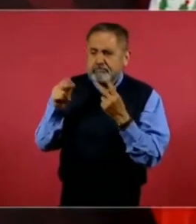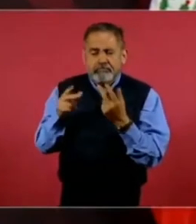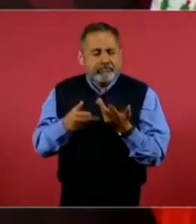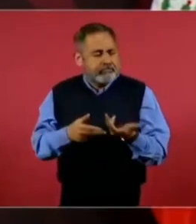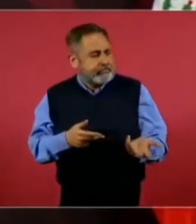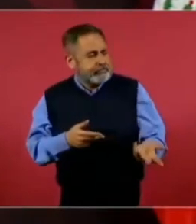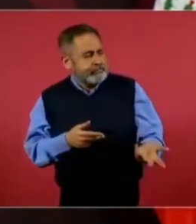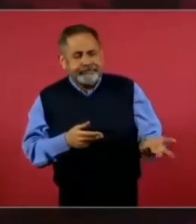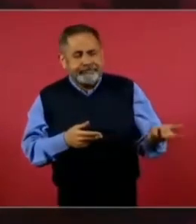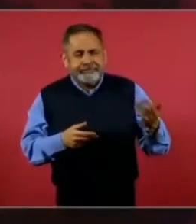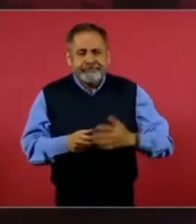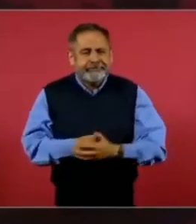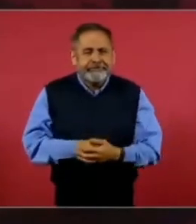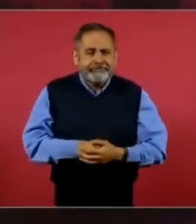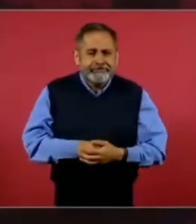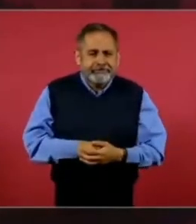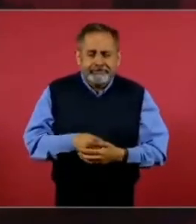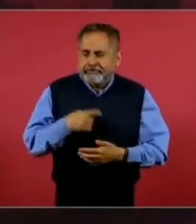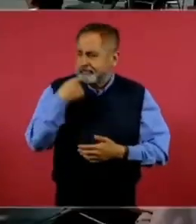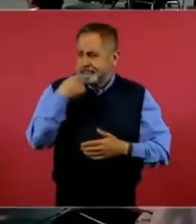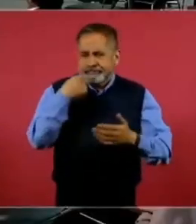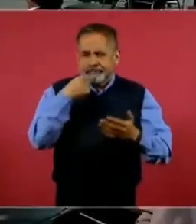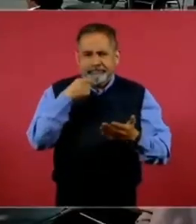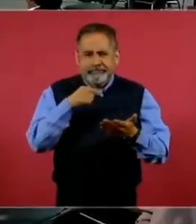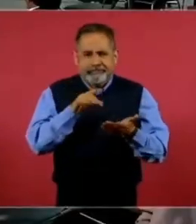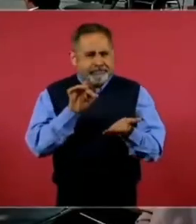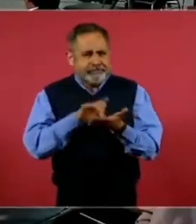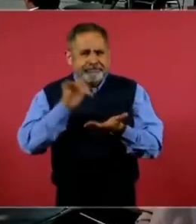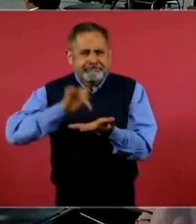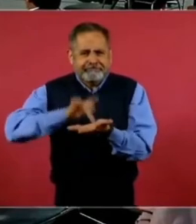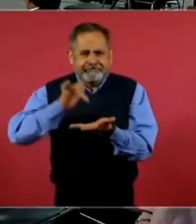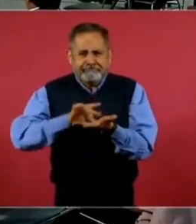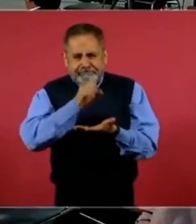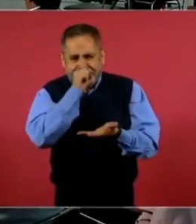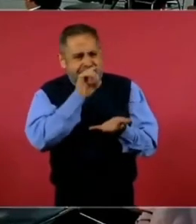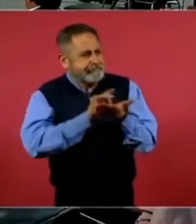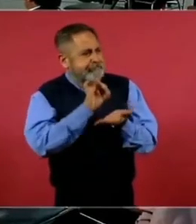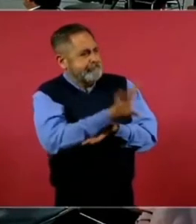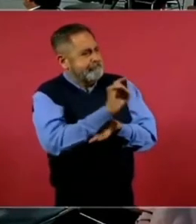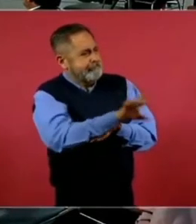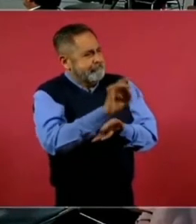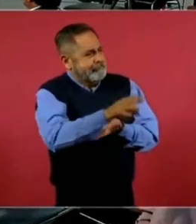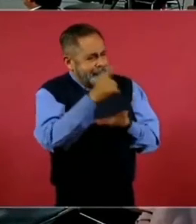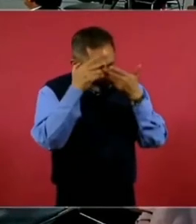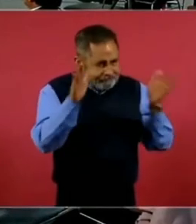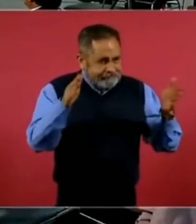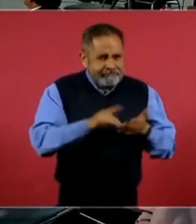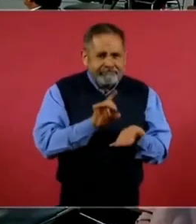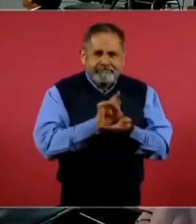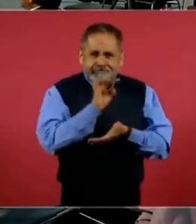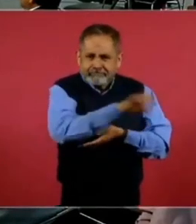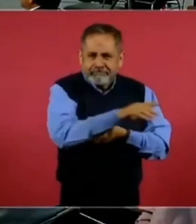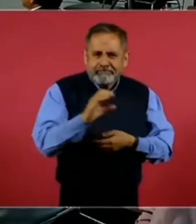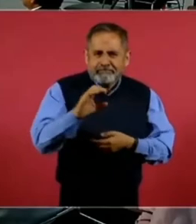A ver, les voy a mandar unos telegramas a Claudio y